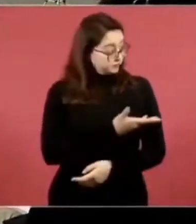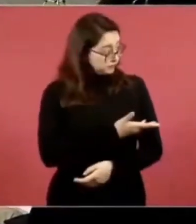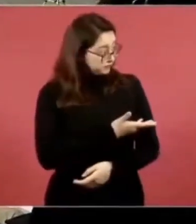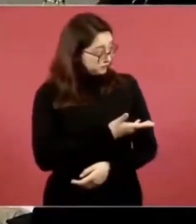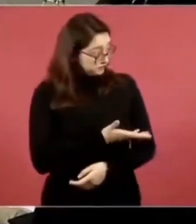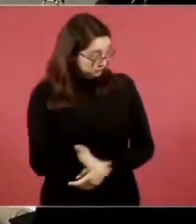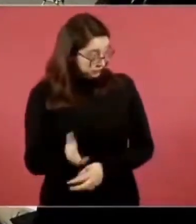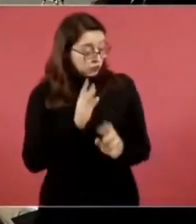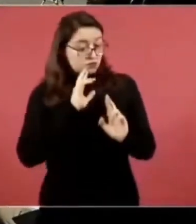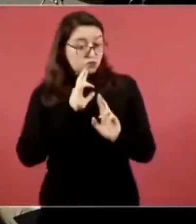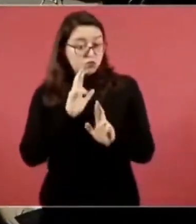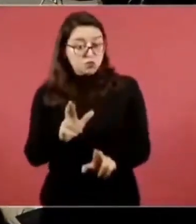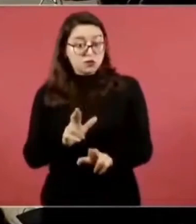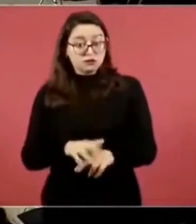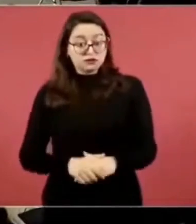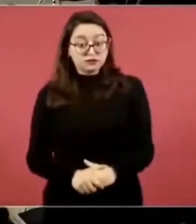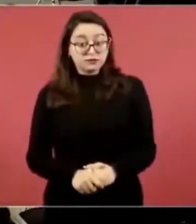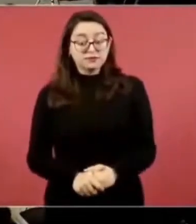¿tienes la información?